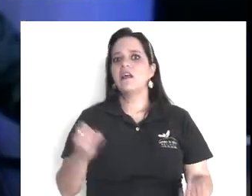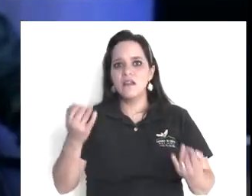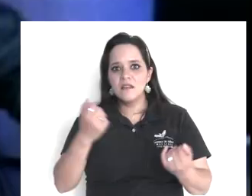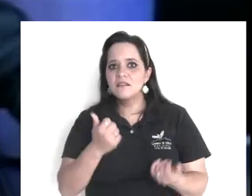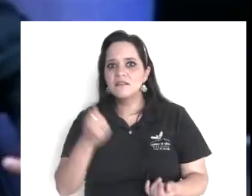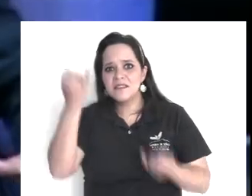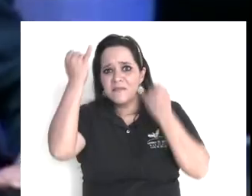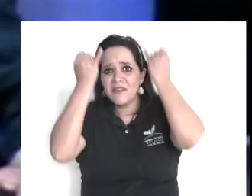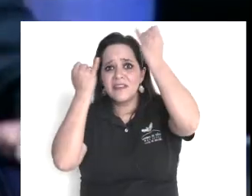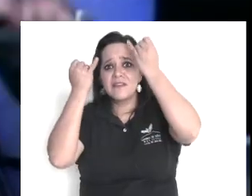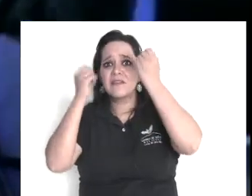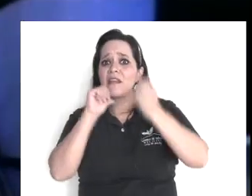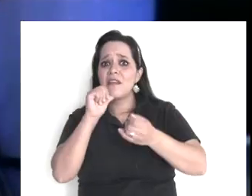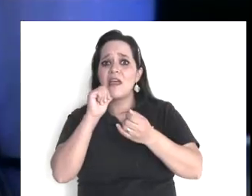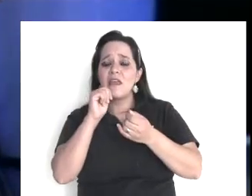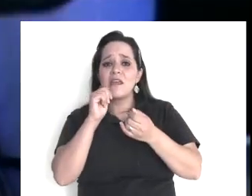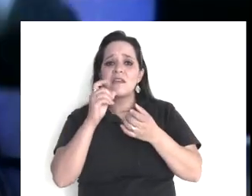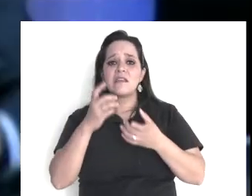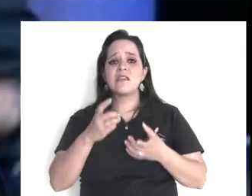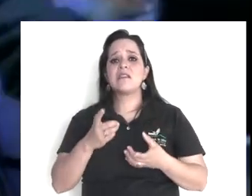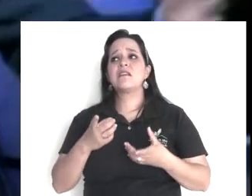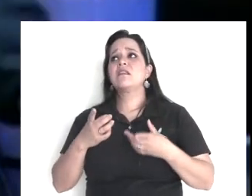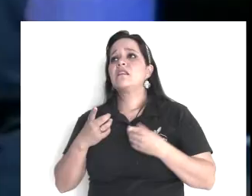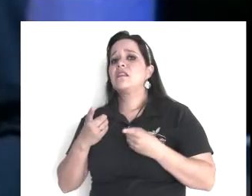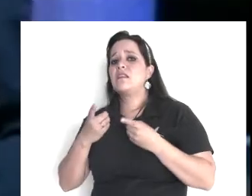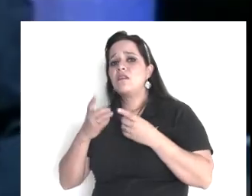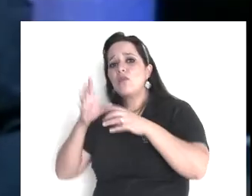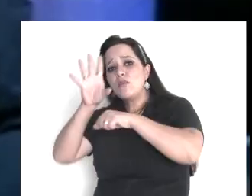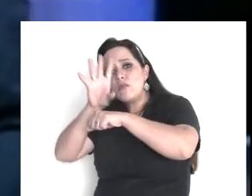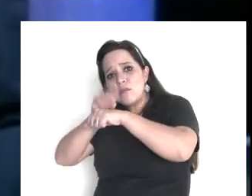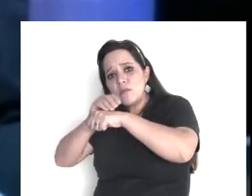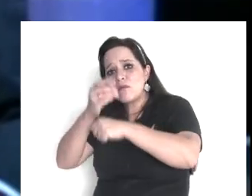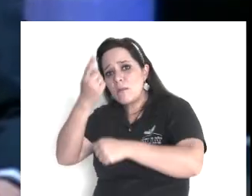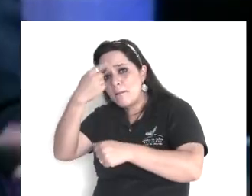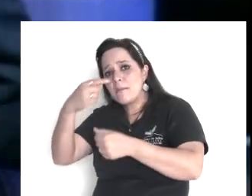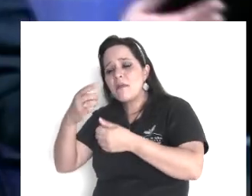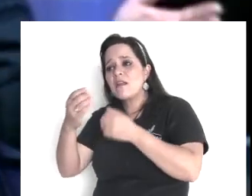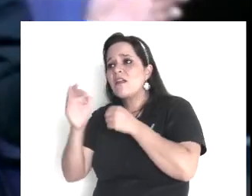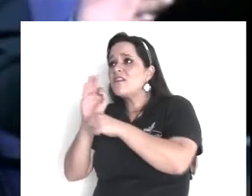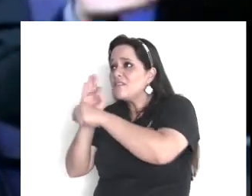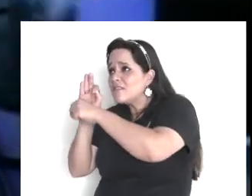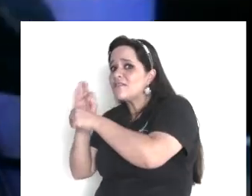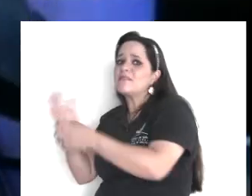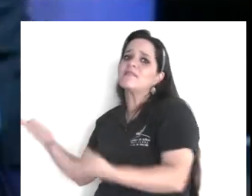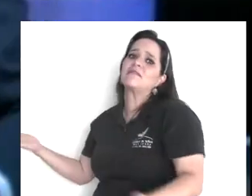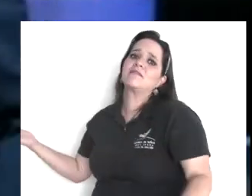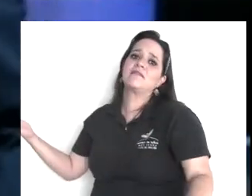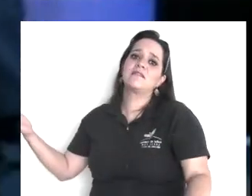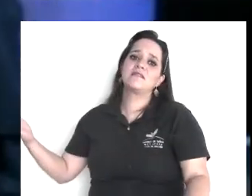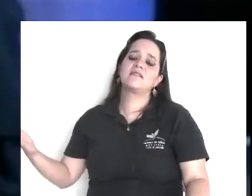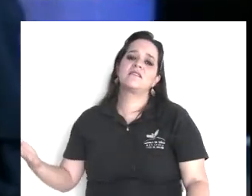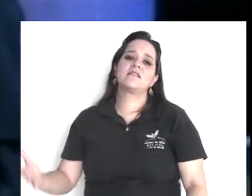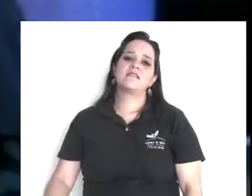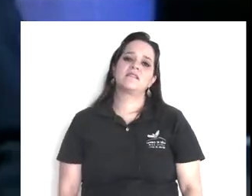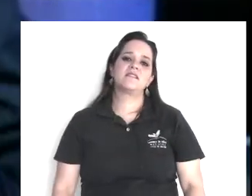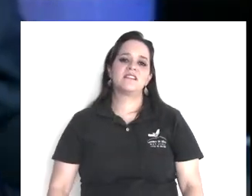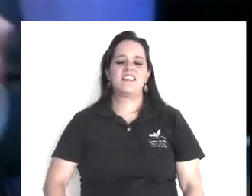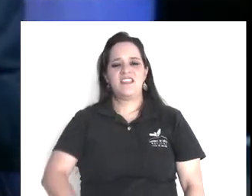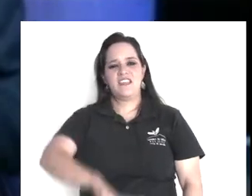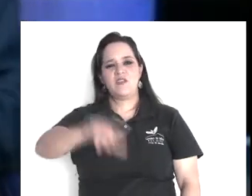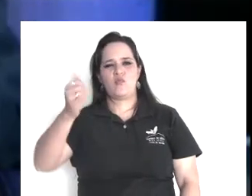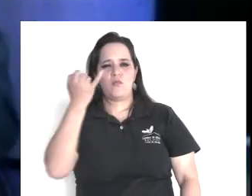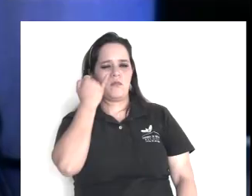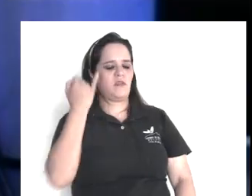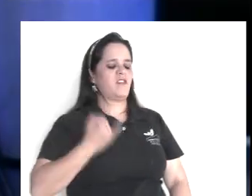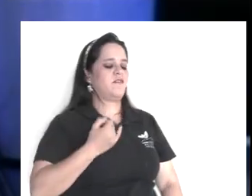totalmente injusto, porque el de arriba, le creyó al otro, y saben a quién, puso de gerente, al que